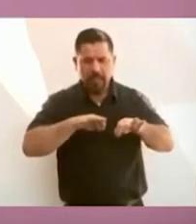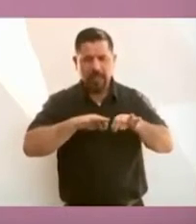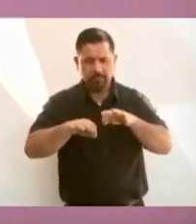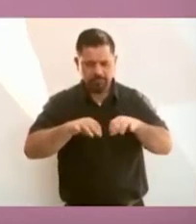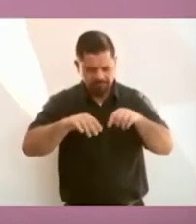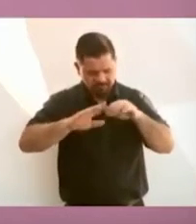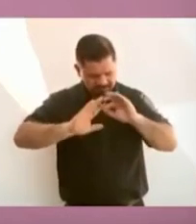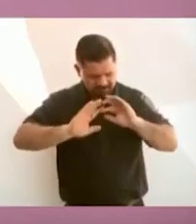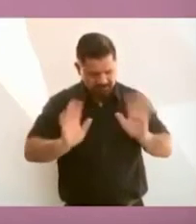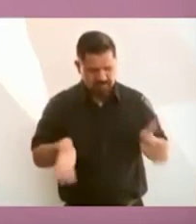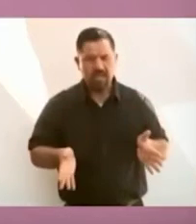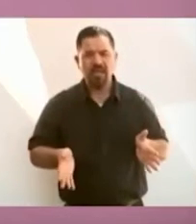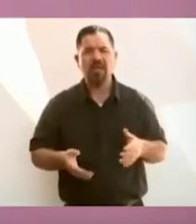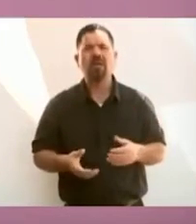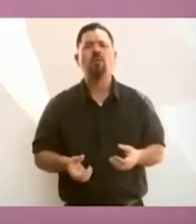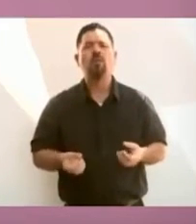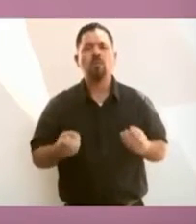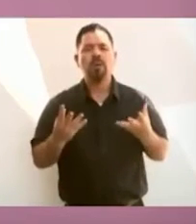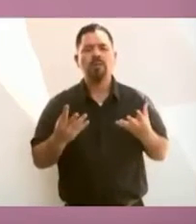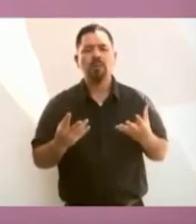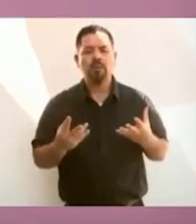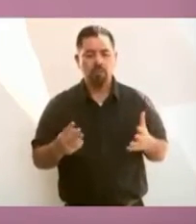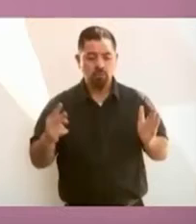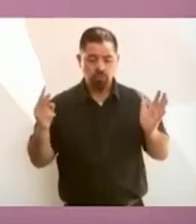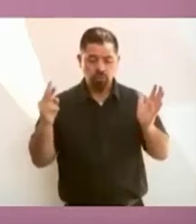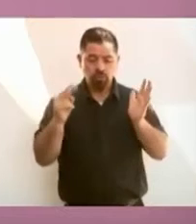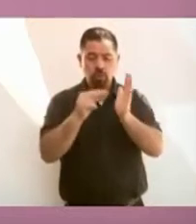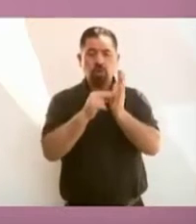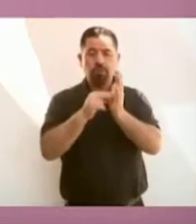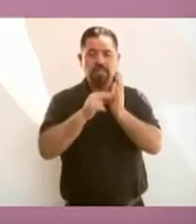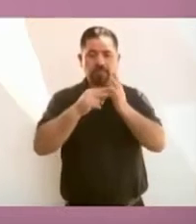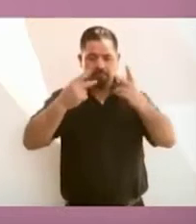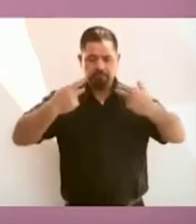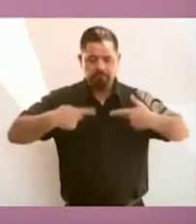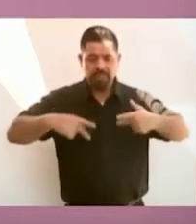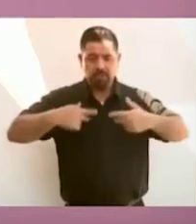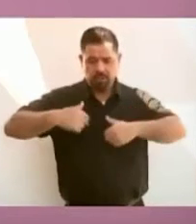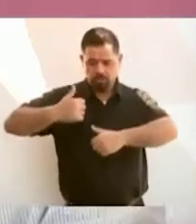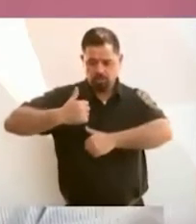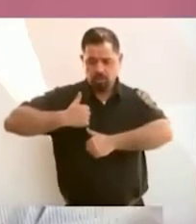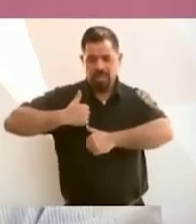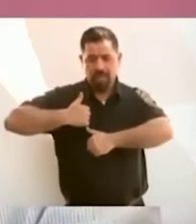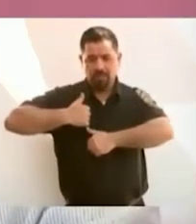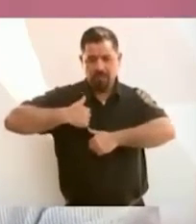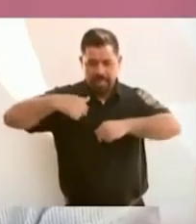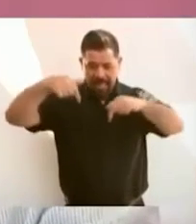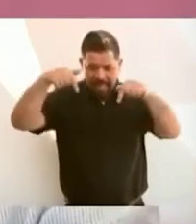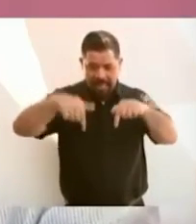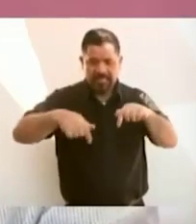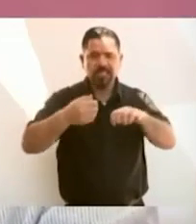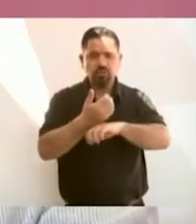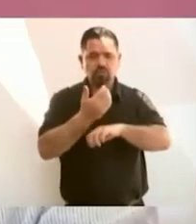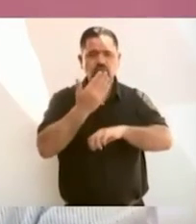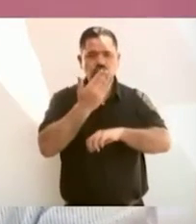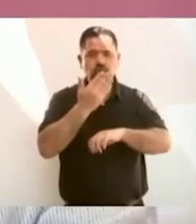más de dos mil elementos de la Guardia Nacional en Sonora